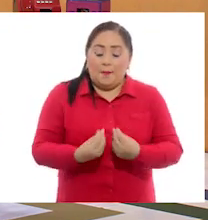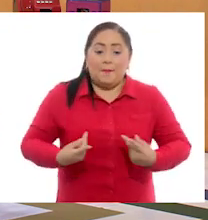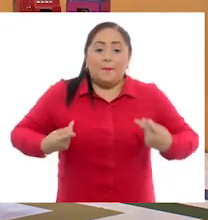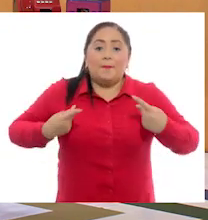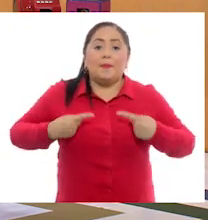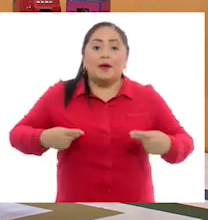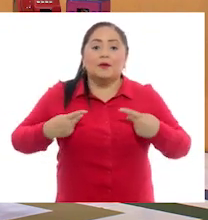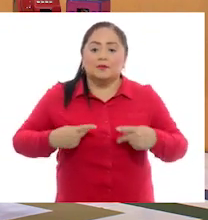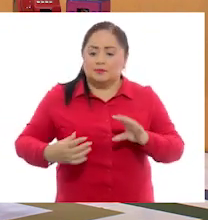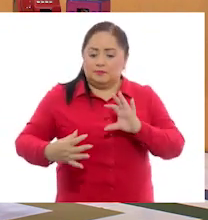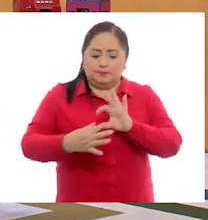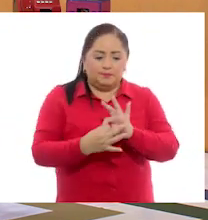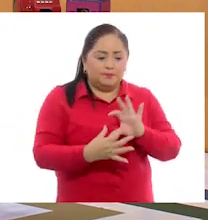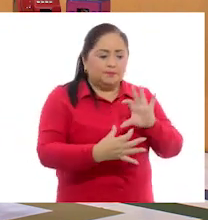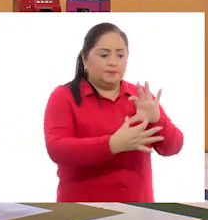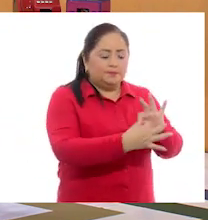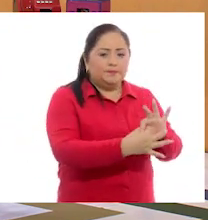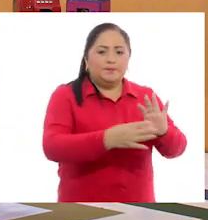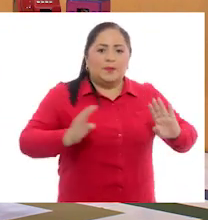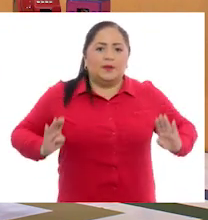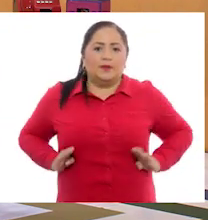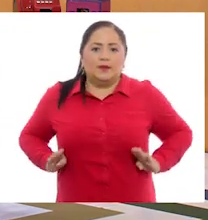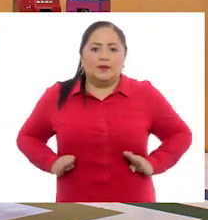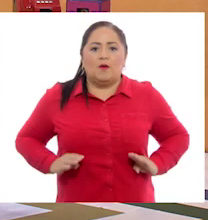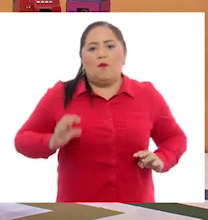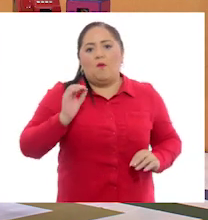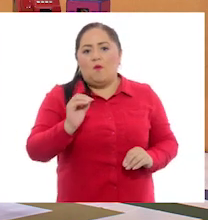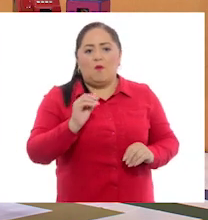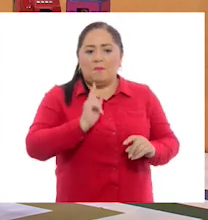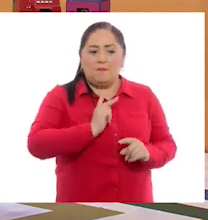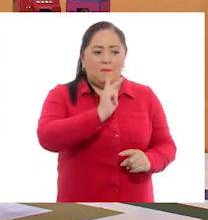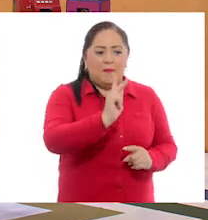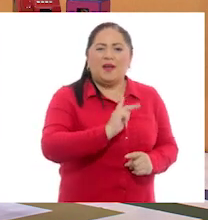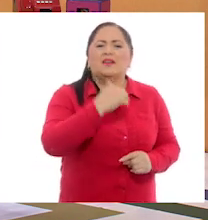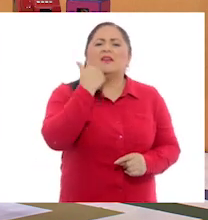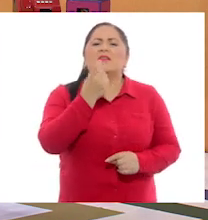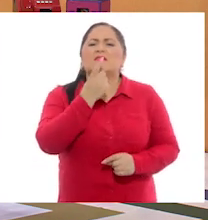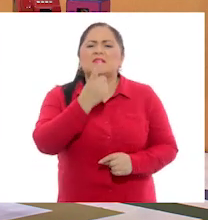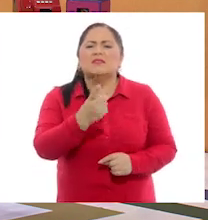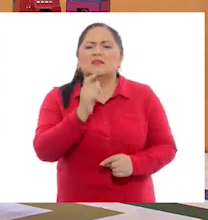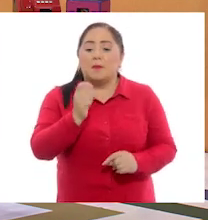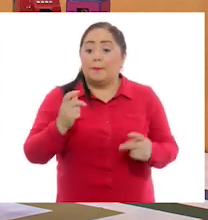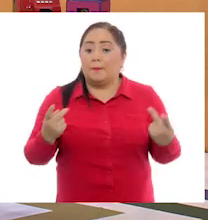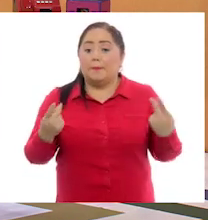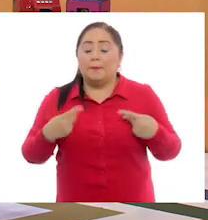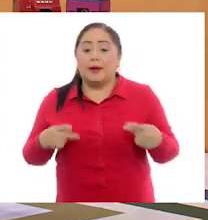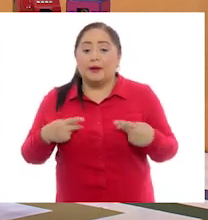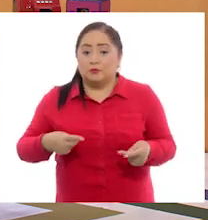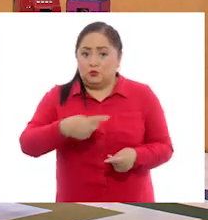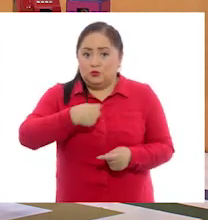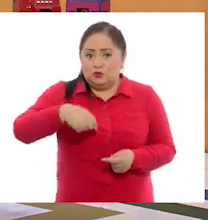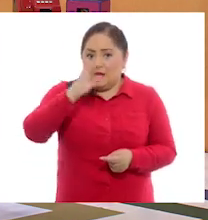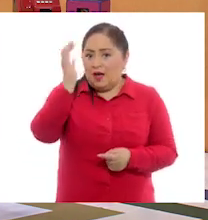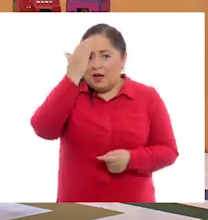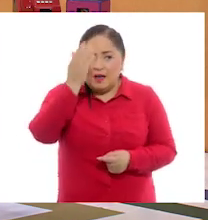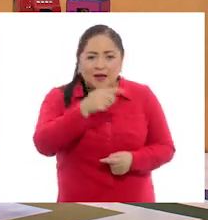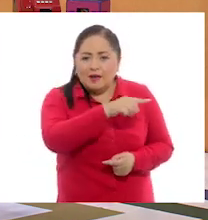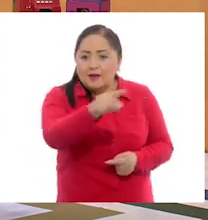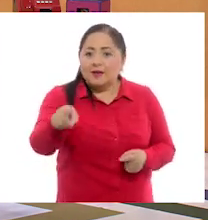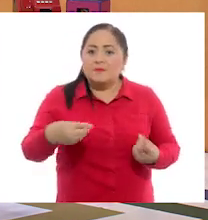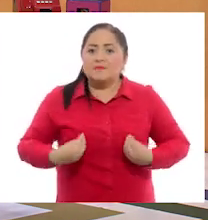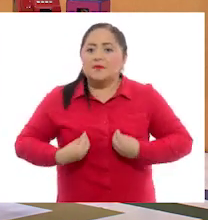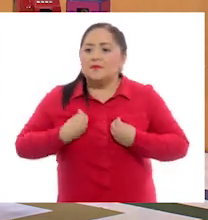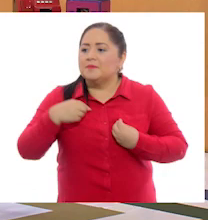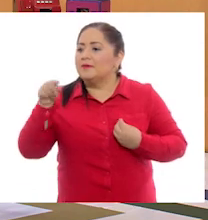que están vinculadas por características o intereses comunes. Es decir, son las personas que nosotros conocemos y que viven